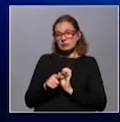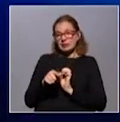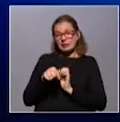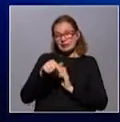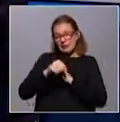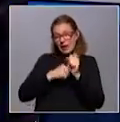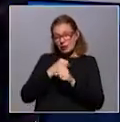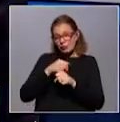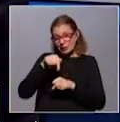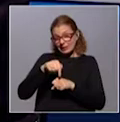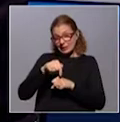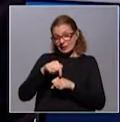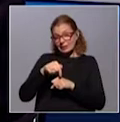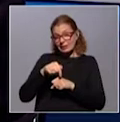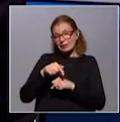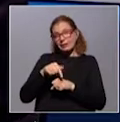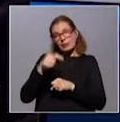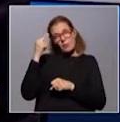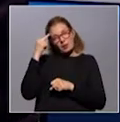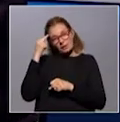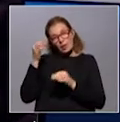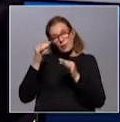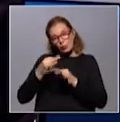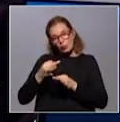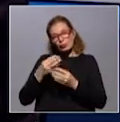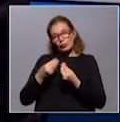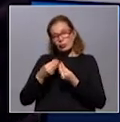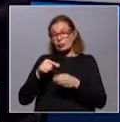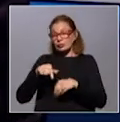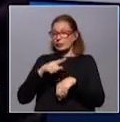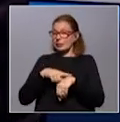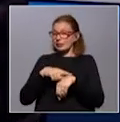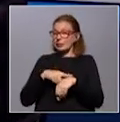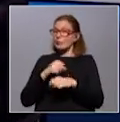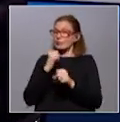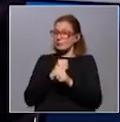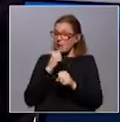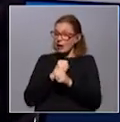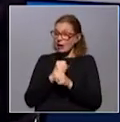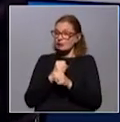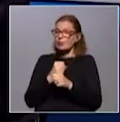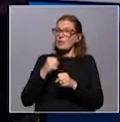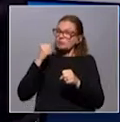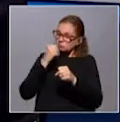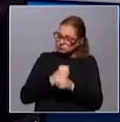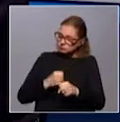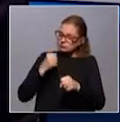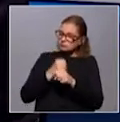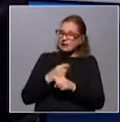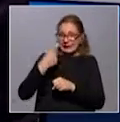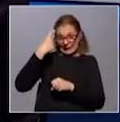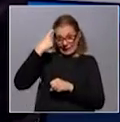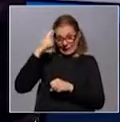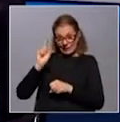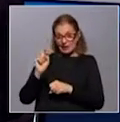año o ya el próximo? Bueno, hay que ser muy realistas, esto toma tiempo, pero nosotros estamos trabajando muy intensamente para esto y la idea